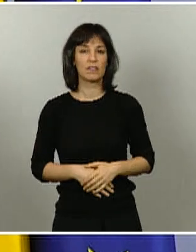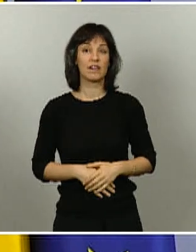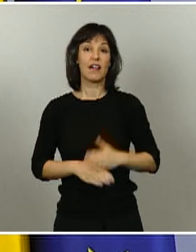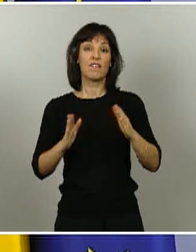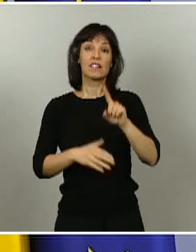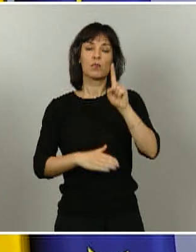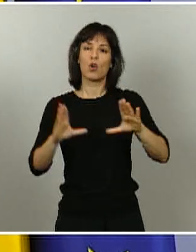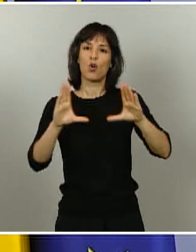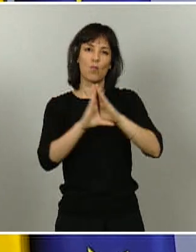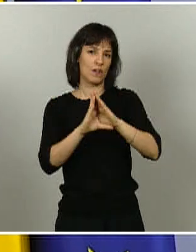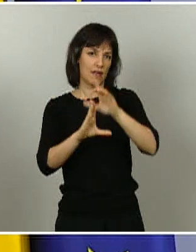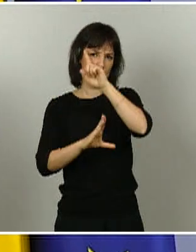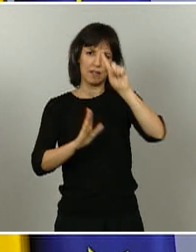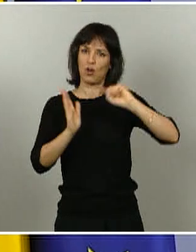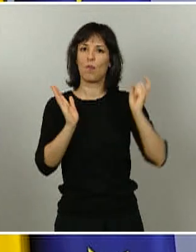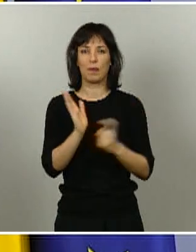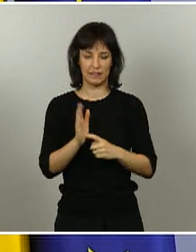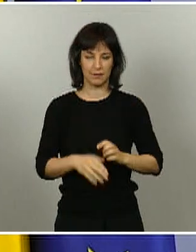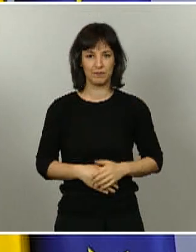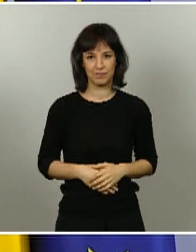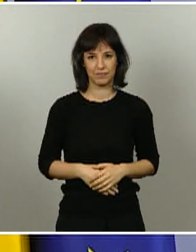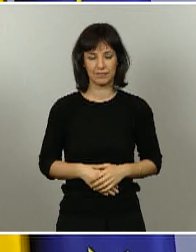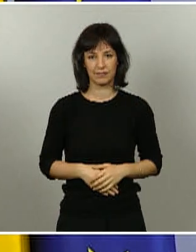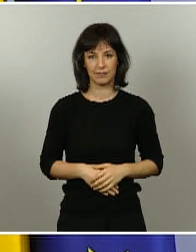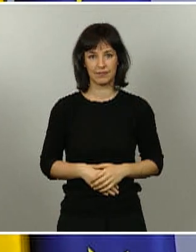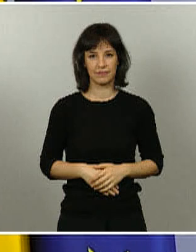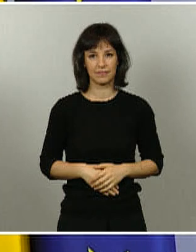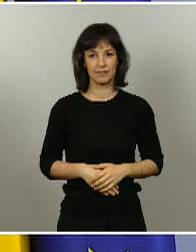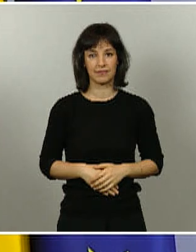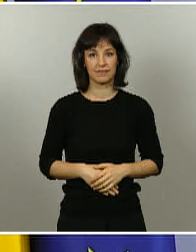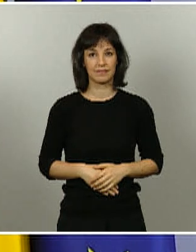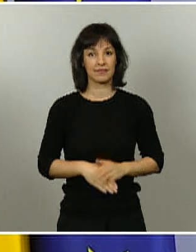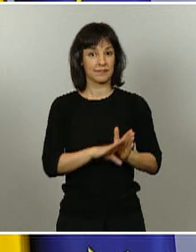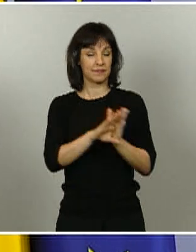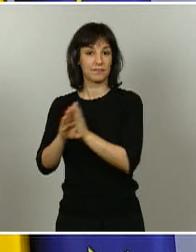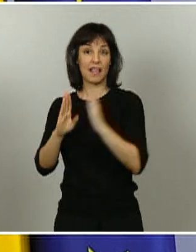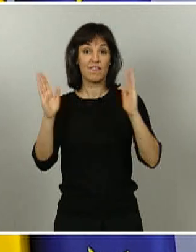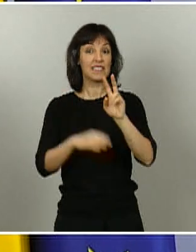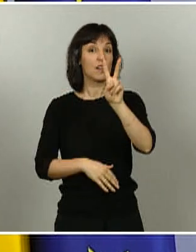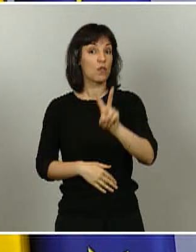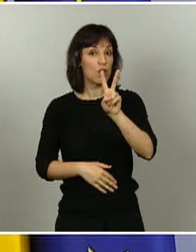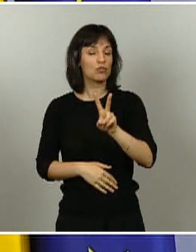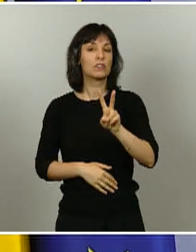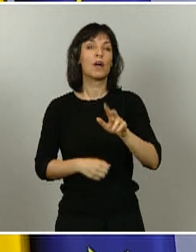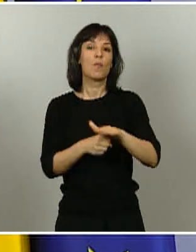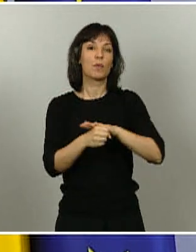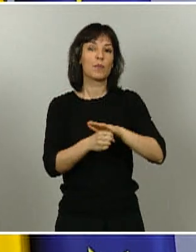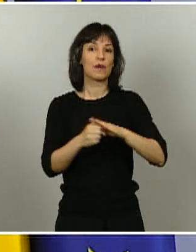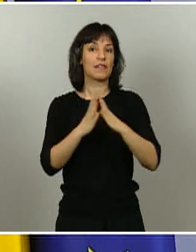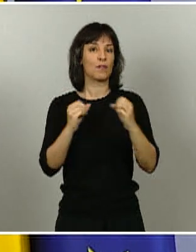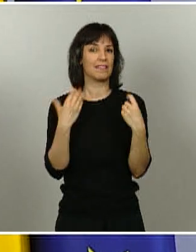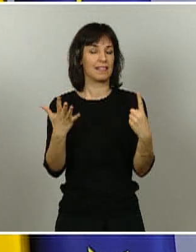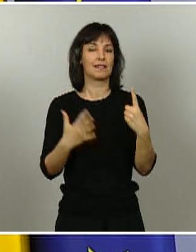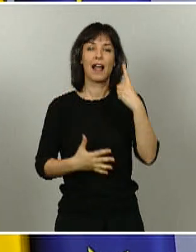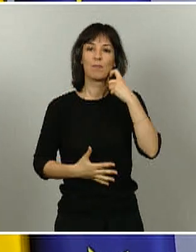autónoma de Madrid. Progresan a fase 2 seis provincias de Andalucía, Almería, Córdoba, Cádiz,